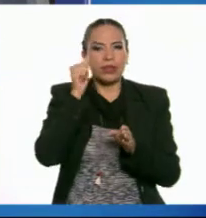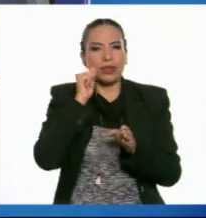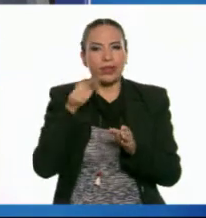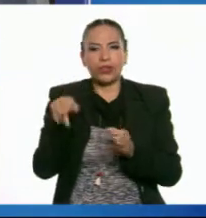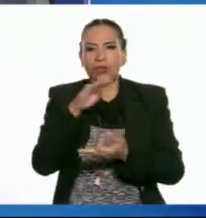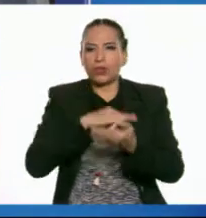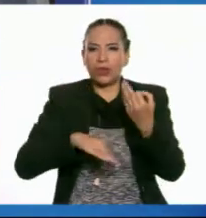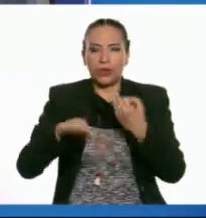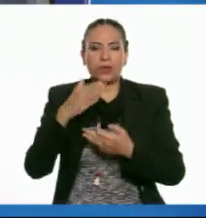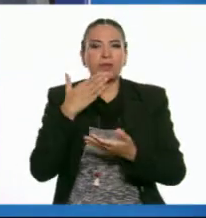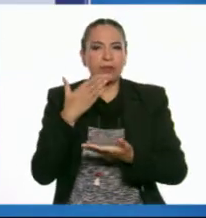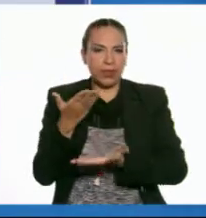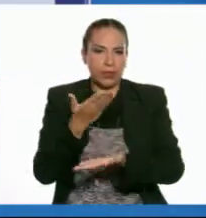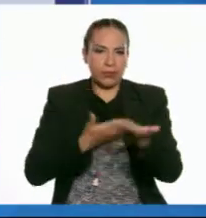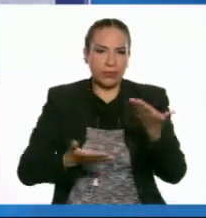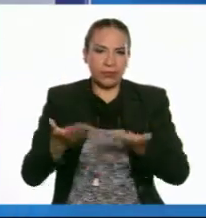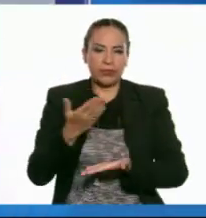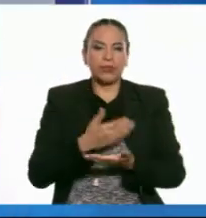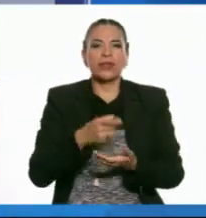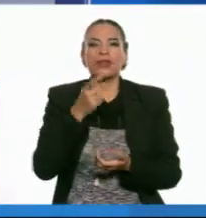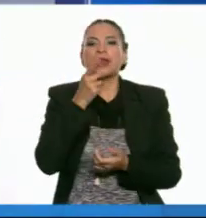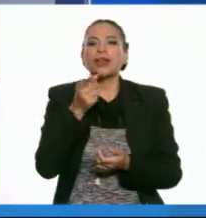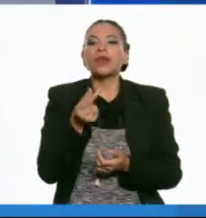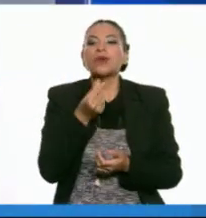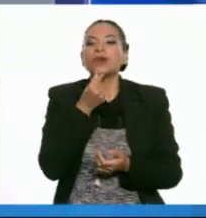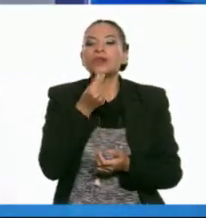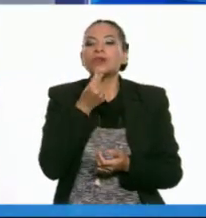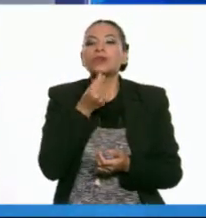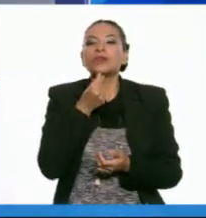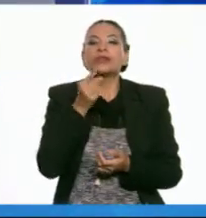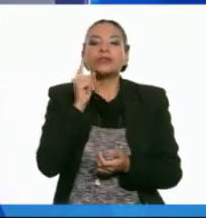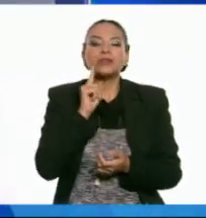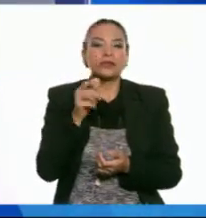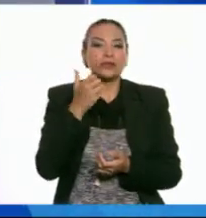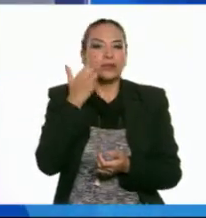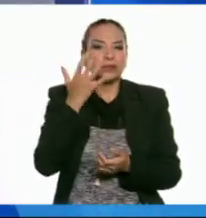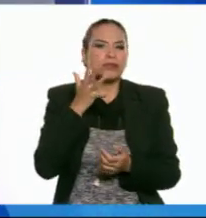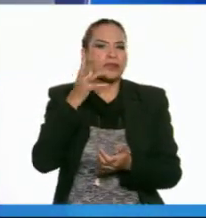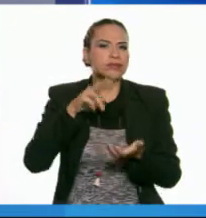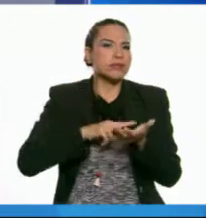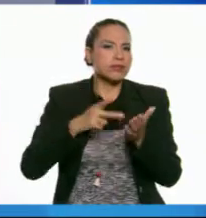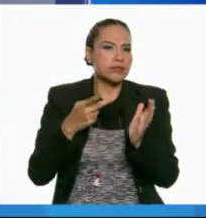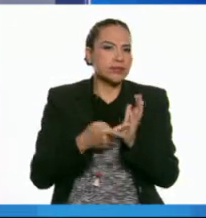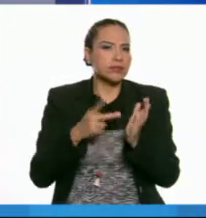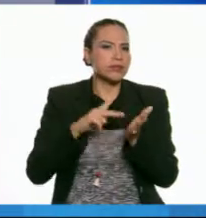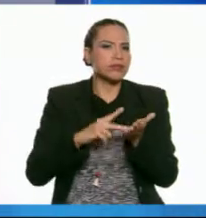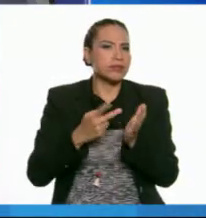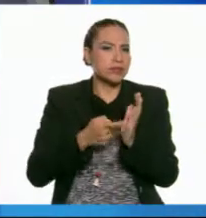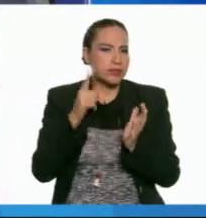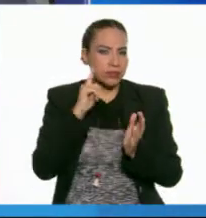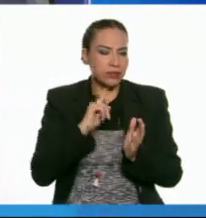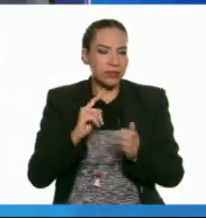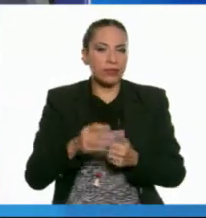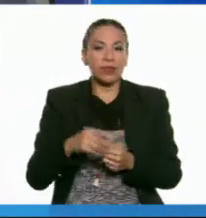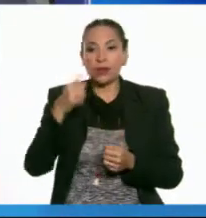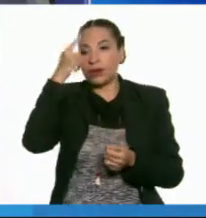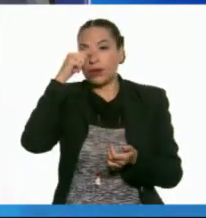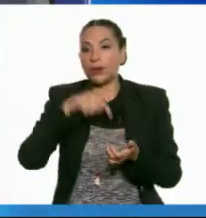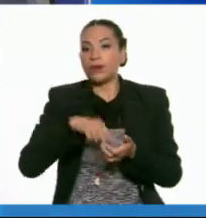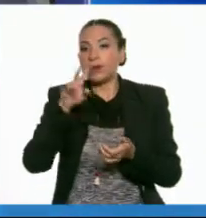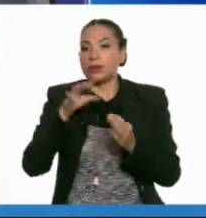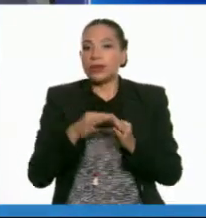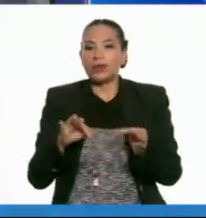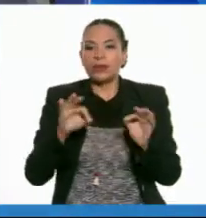buscaba que todos nos lleváramos bien. ¿Qué le dirías a los niños y niñas que quieren ser ingenieros e ingenieras? Creo que es muy